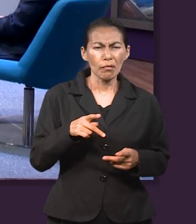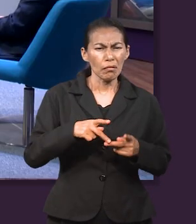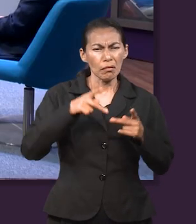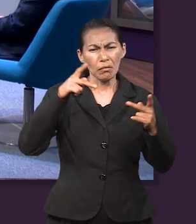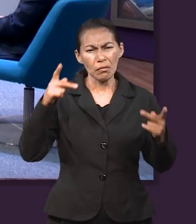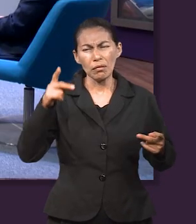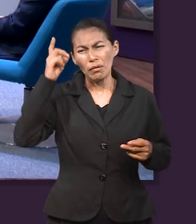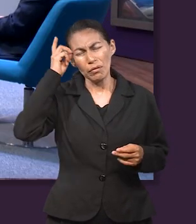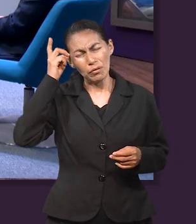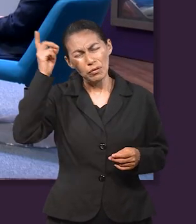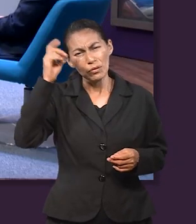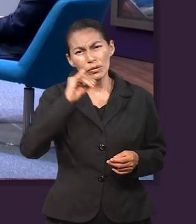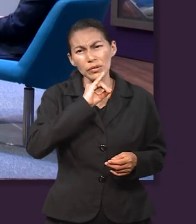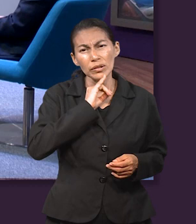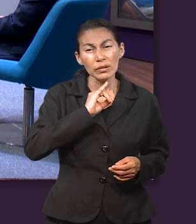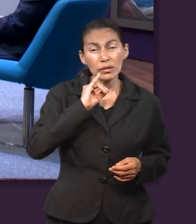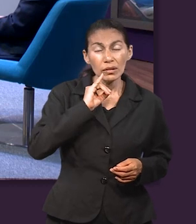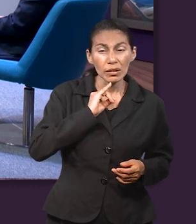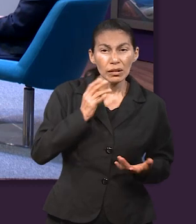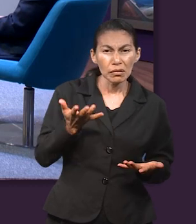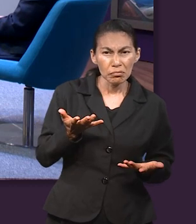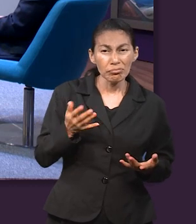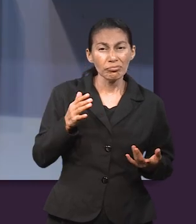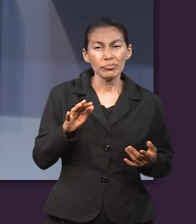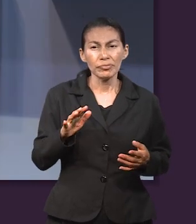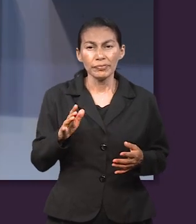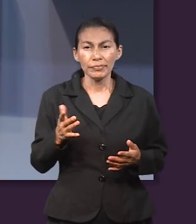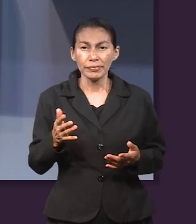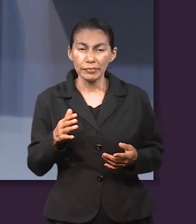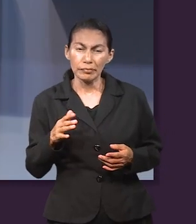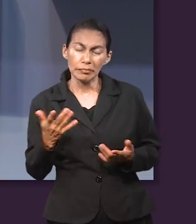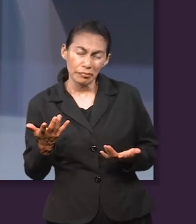acerca de Dios e Israel. Conocemos el contexto.